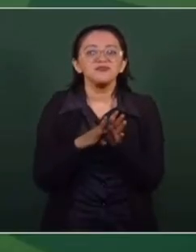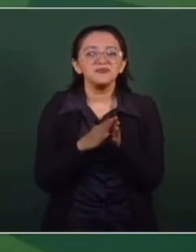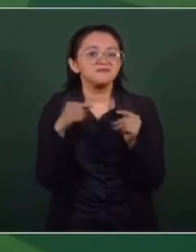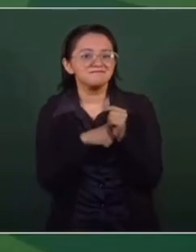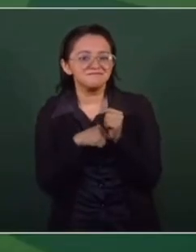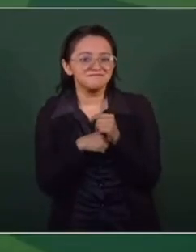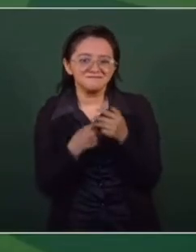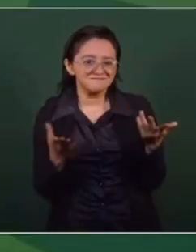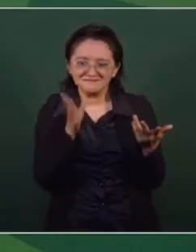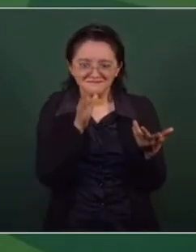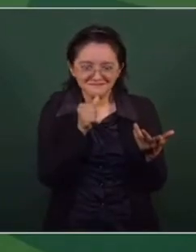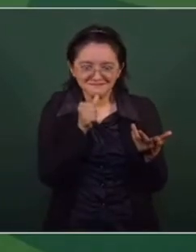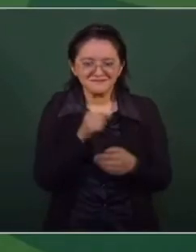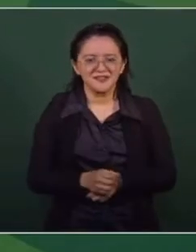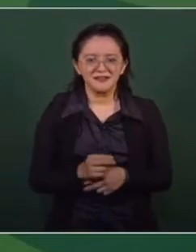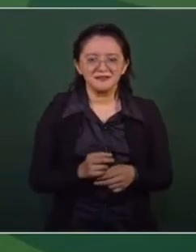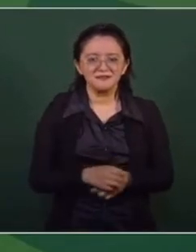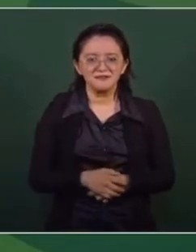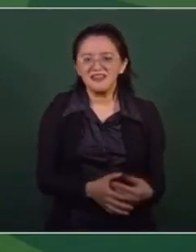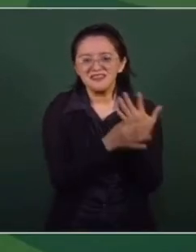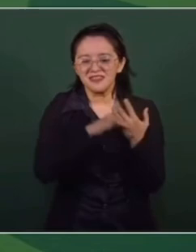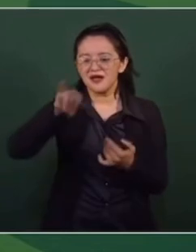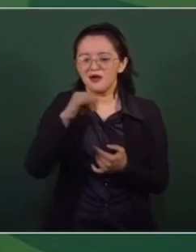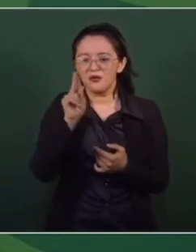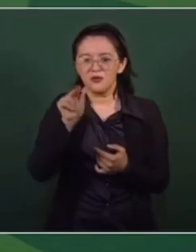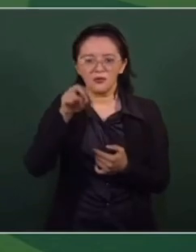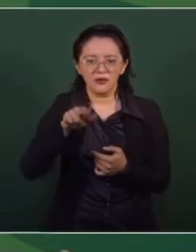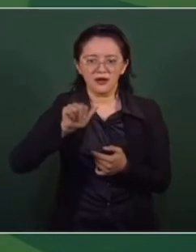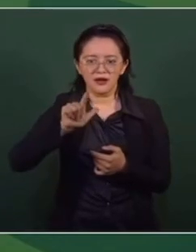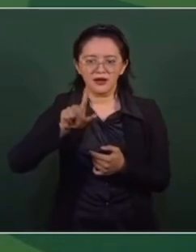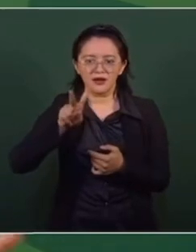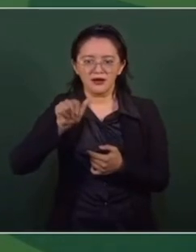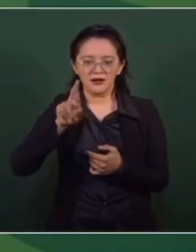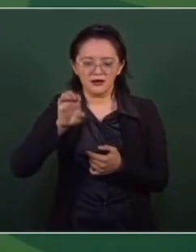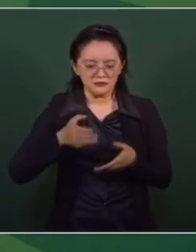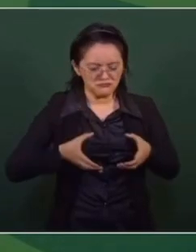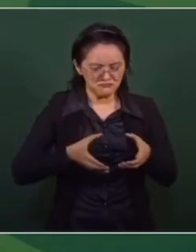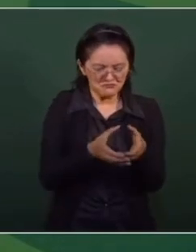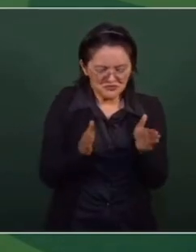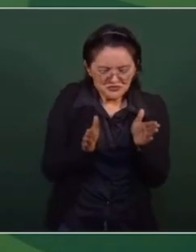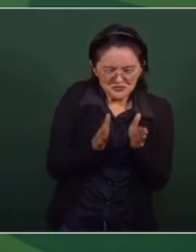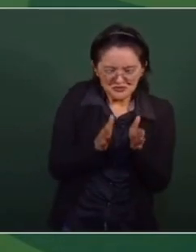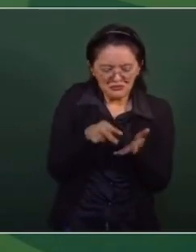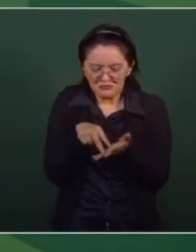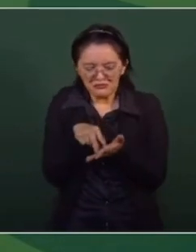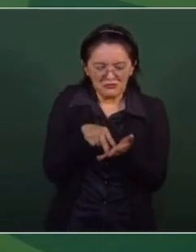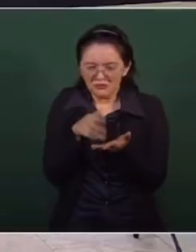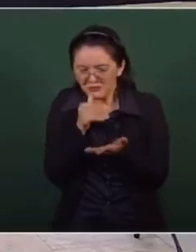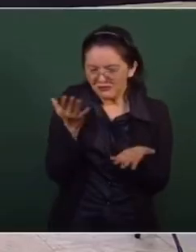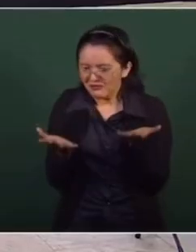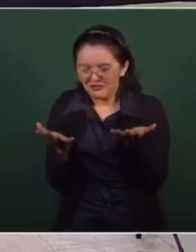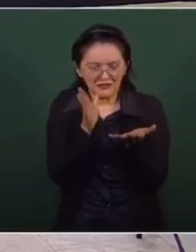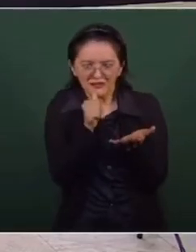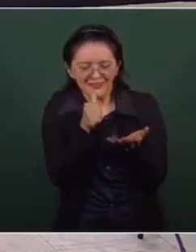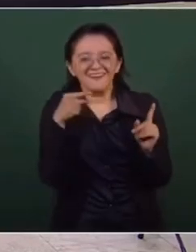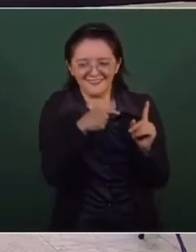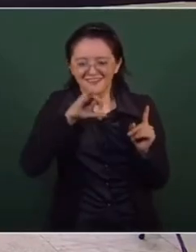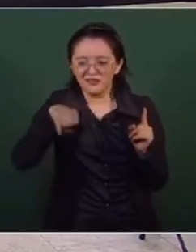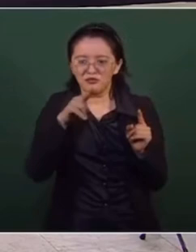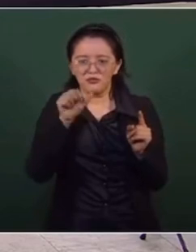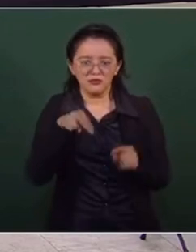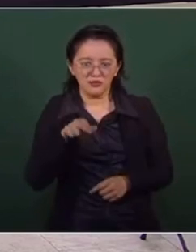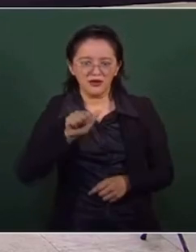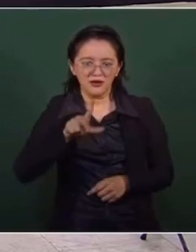decía Juan Álvarez, esta ancheta está muy angosta. No hay ni para dónde hacerse. Así decía ese gran liberal Juan Álvarez,